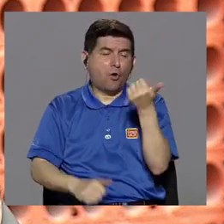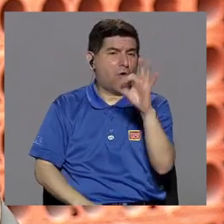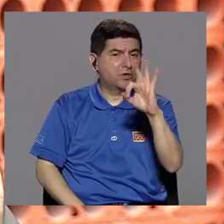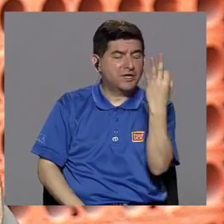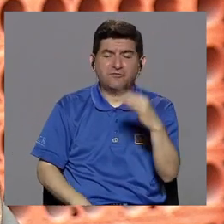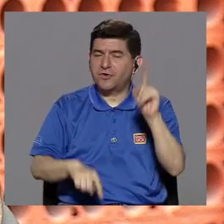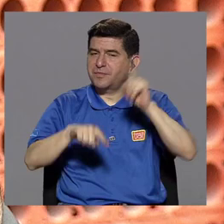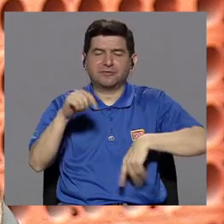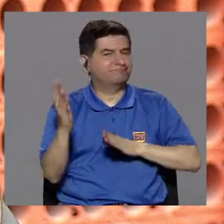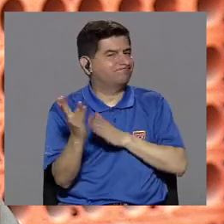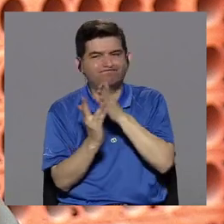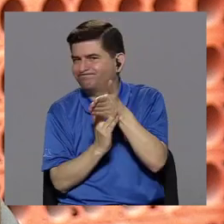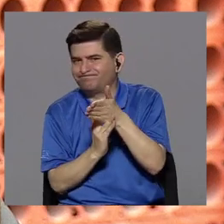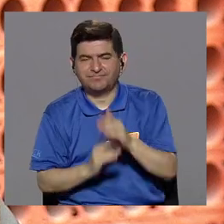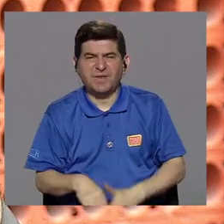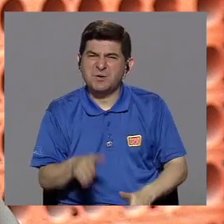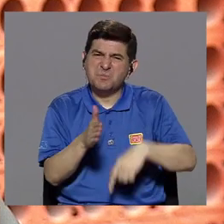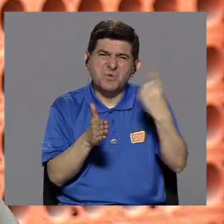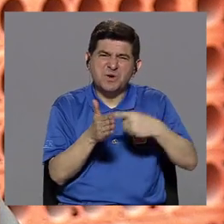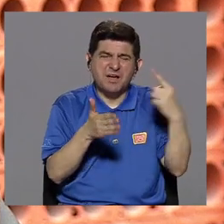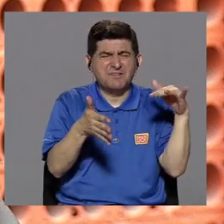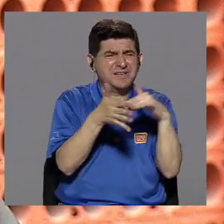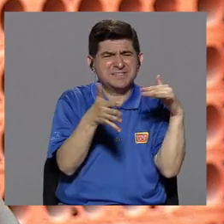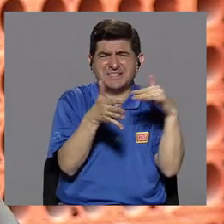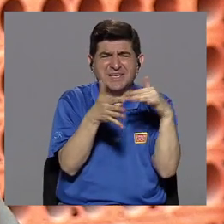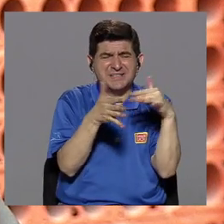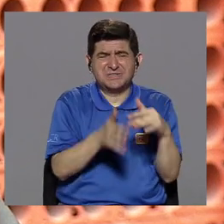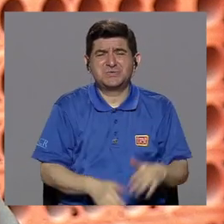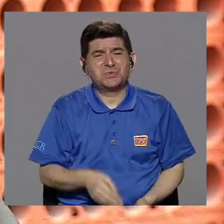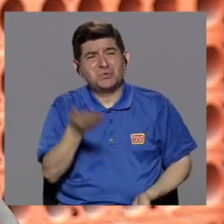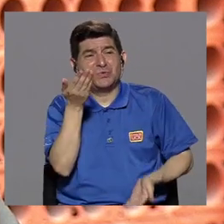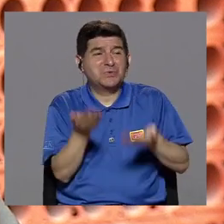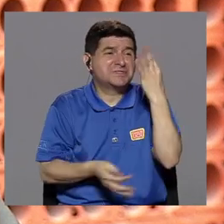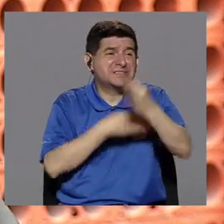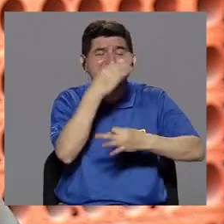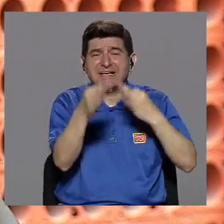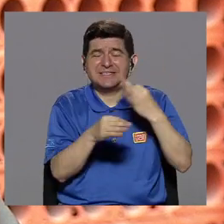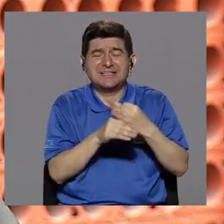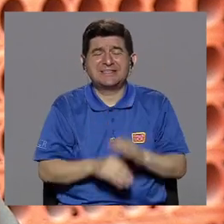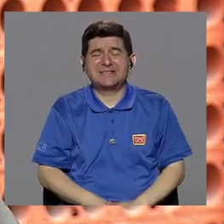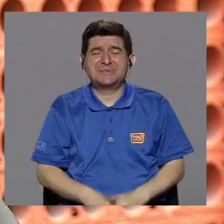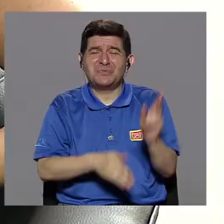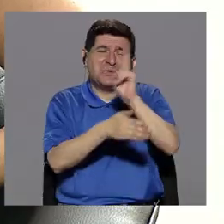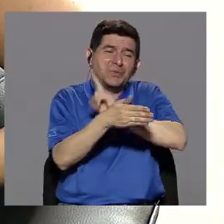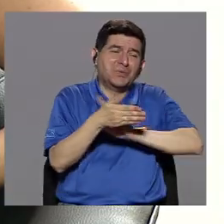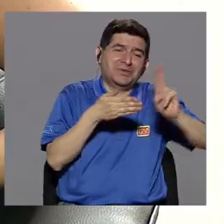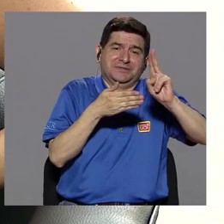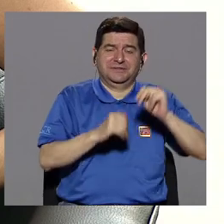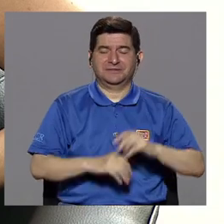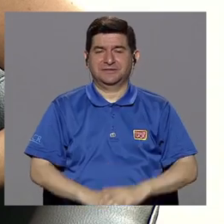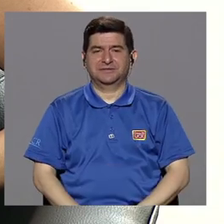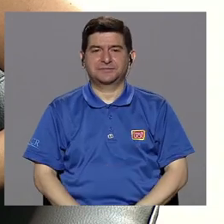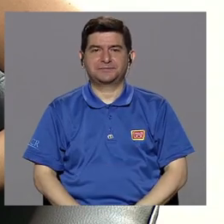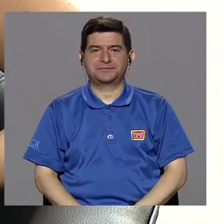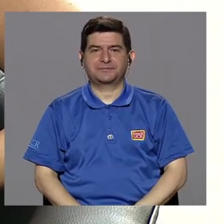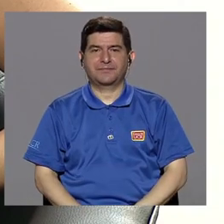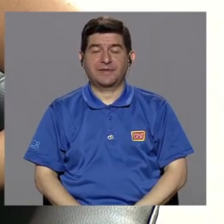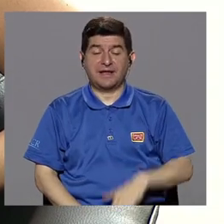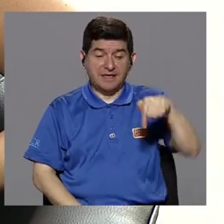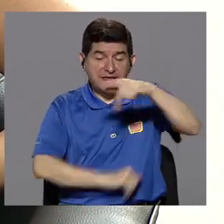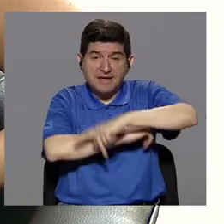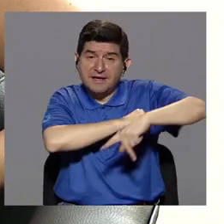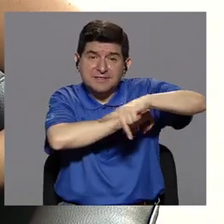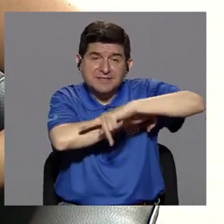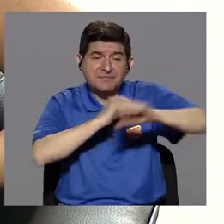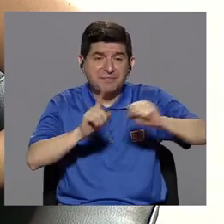otra forma no le llegaría. Porque muchas veces son estudios que se manejan en el plano académico. Gerardo, ¿cómo estamos en el